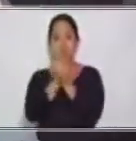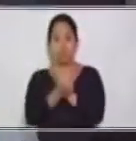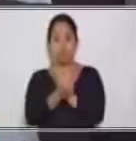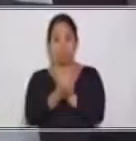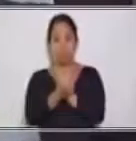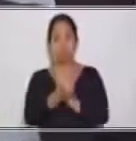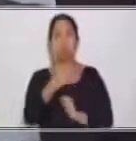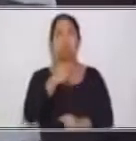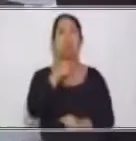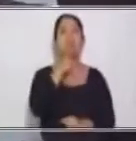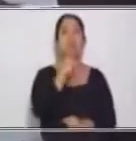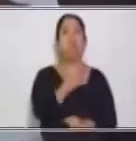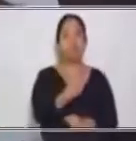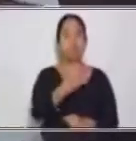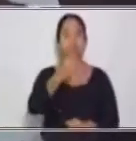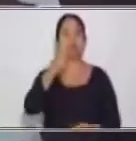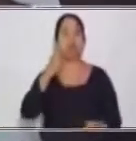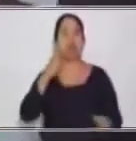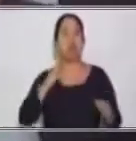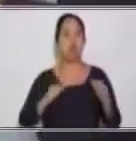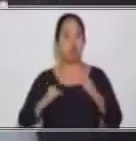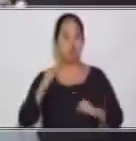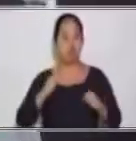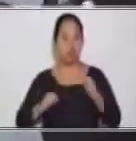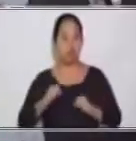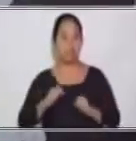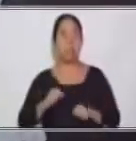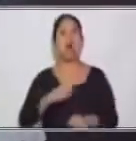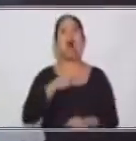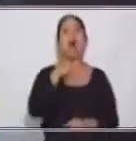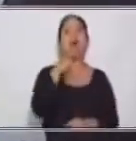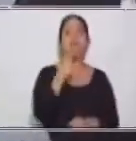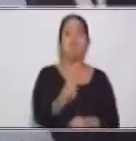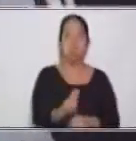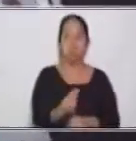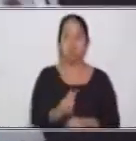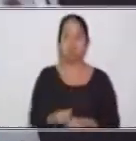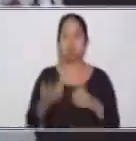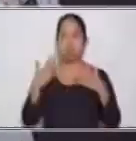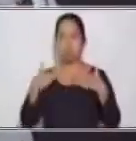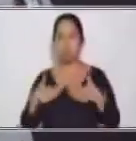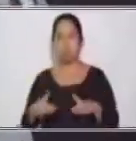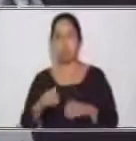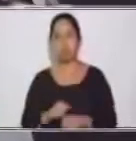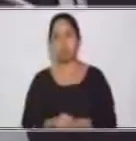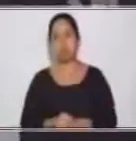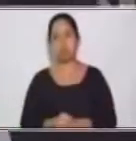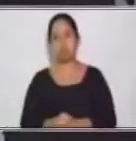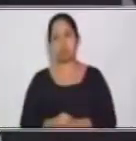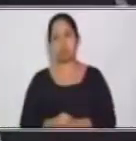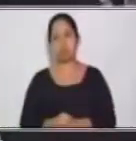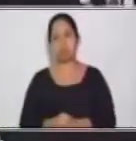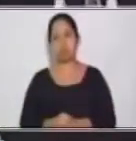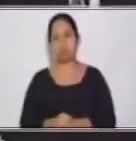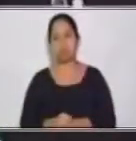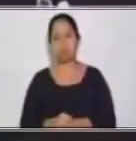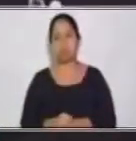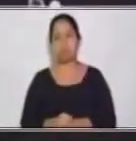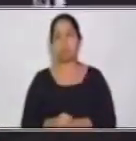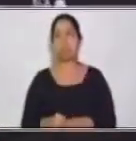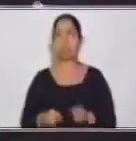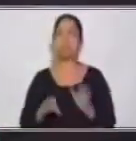activa a voz pasiva. Ahora bien, posiblemente su docente le dirá. Los dulces